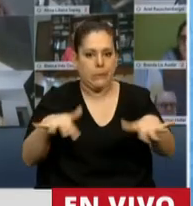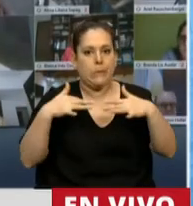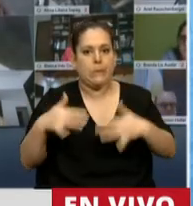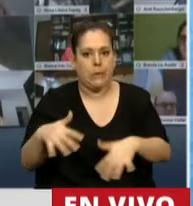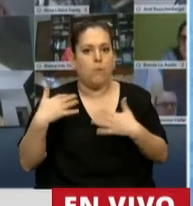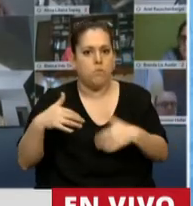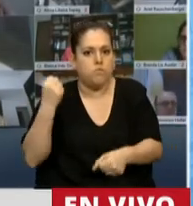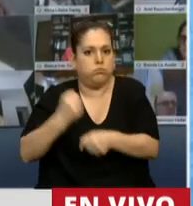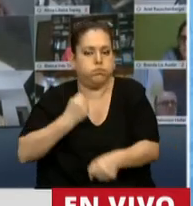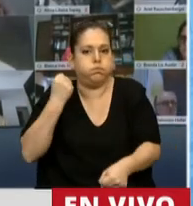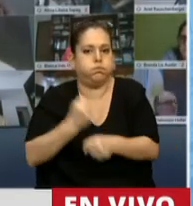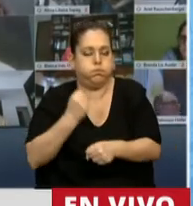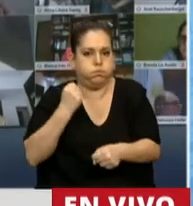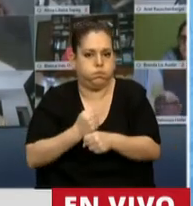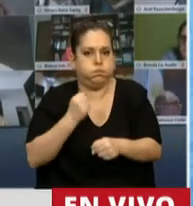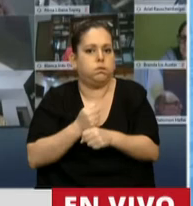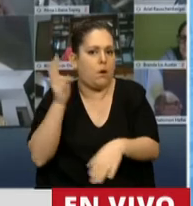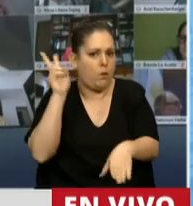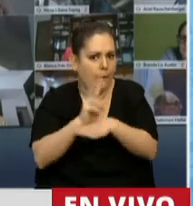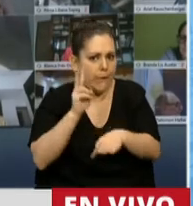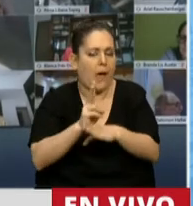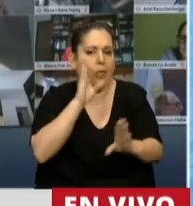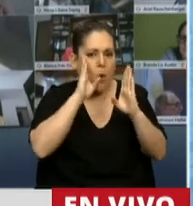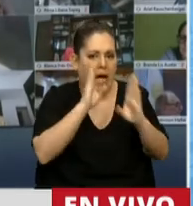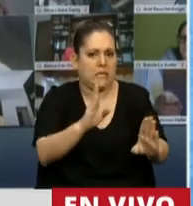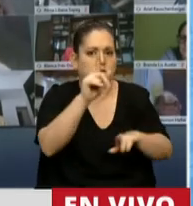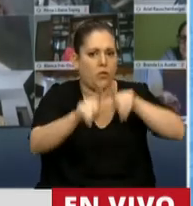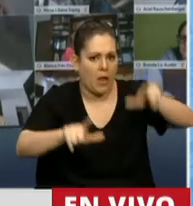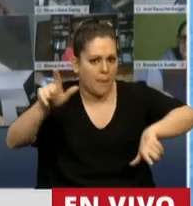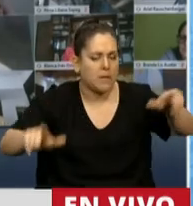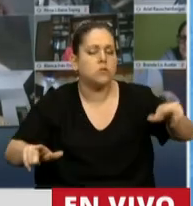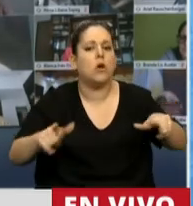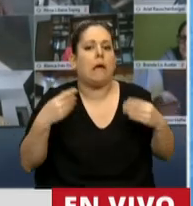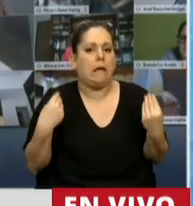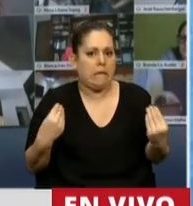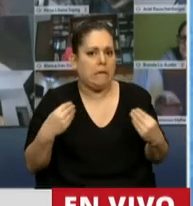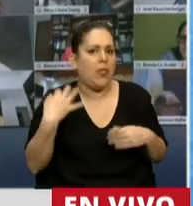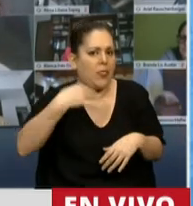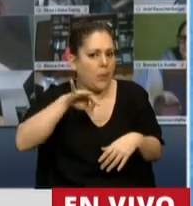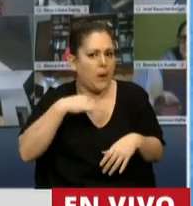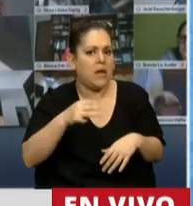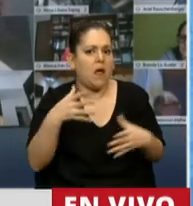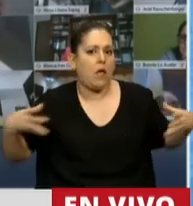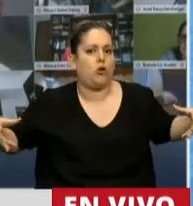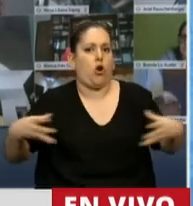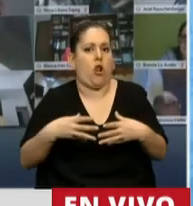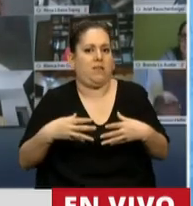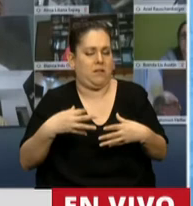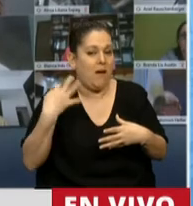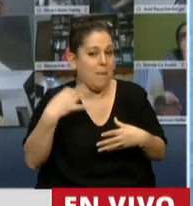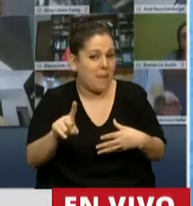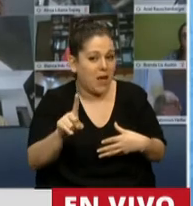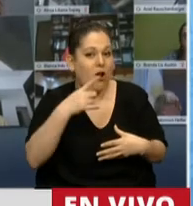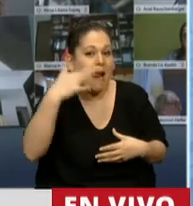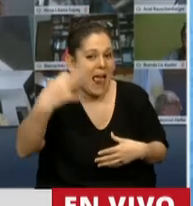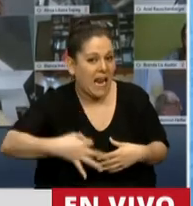la carga de trabajo relacionada con el cuidado y la atención de las personas, cuya respuesta debería ser colectiva. Sin embargo, la realidad